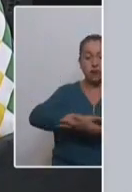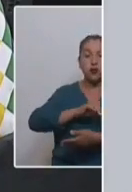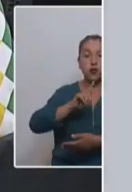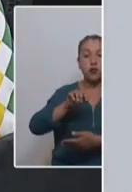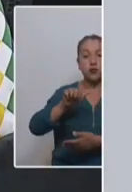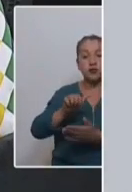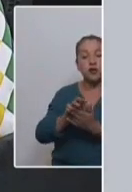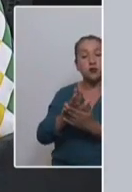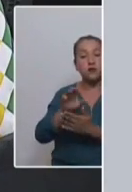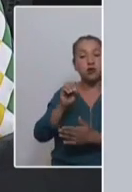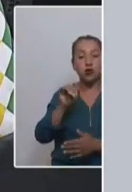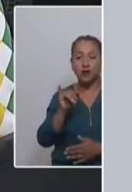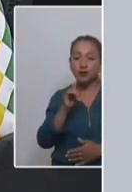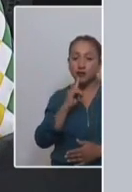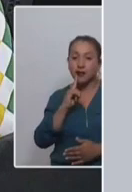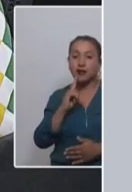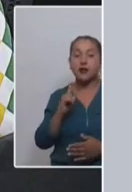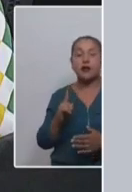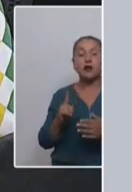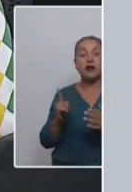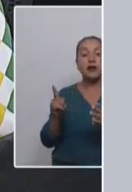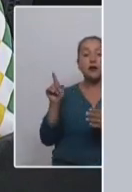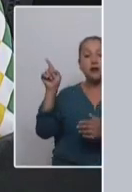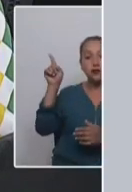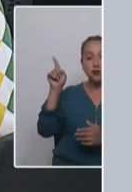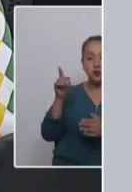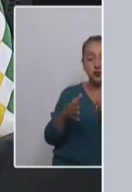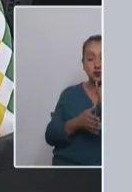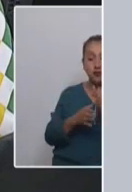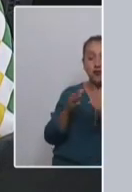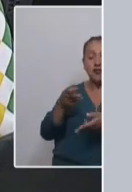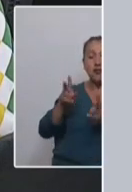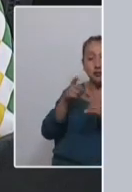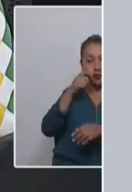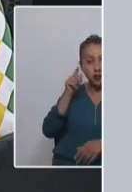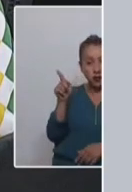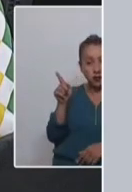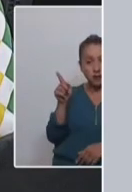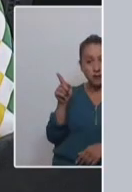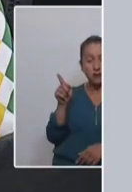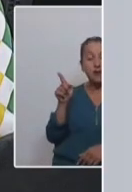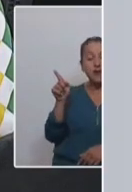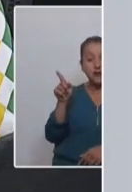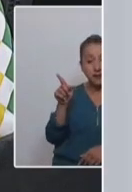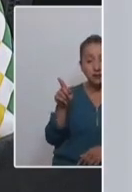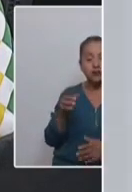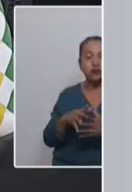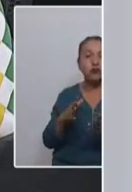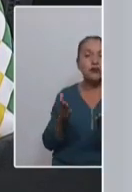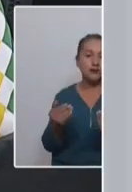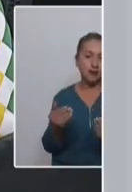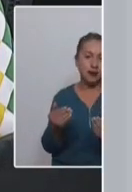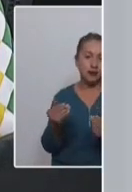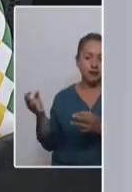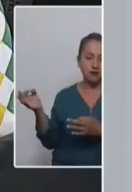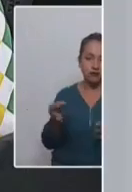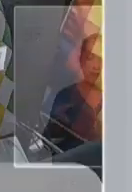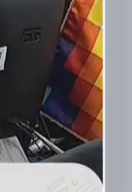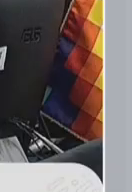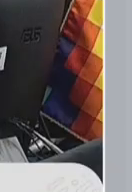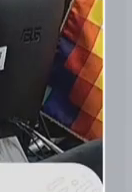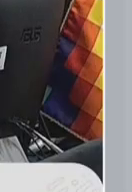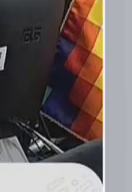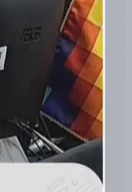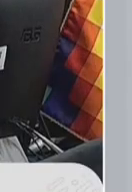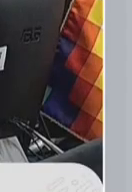en esos dos grandes bloques, pluralismo jurídico y los principios vinculados a la transparencia. Sí, justamente en tema de